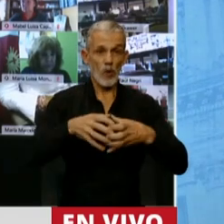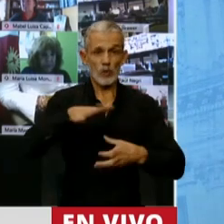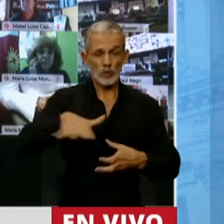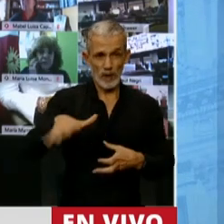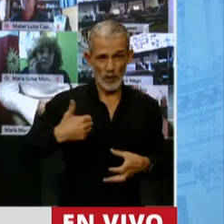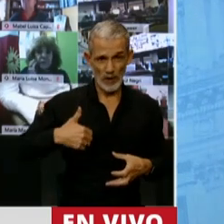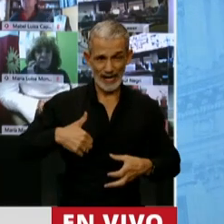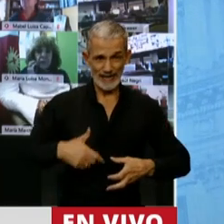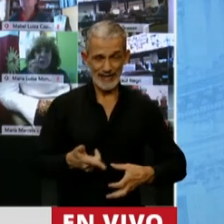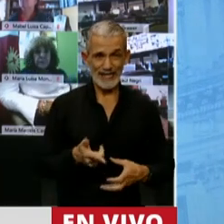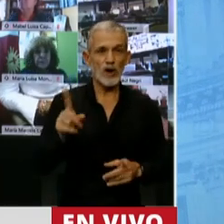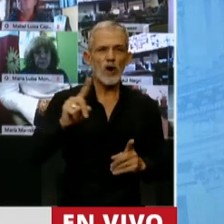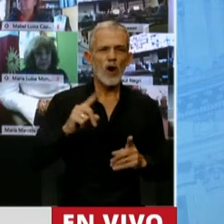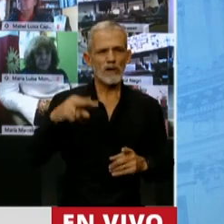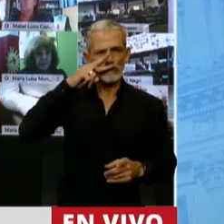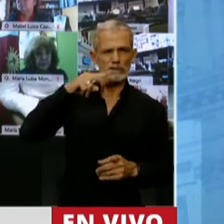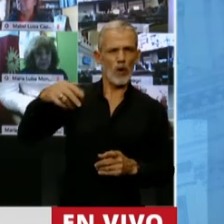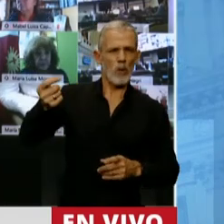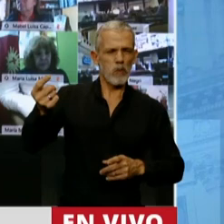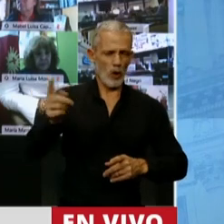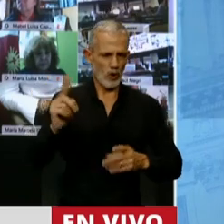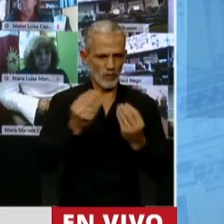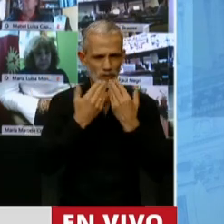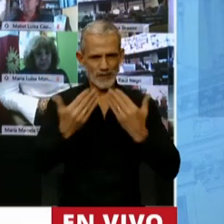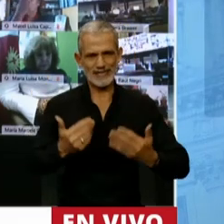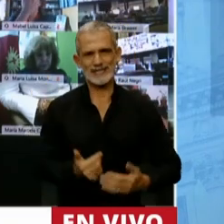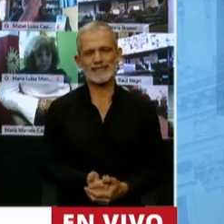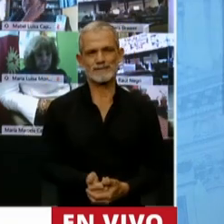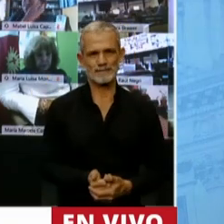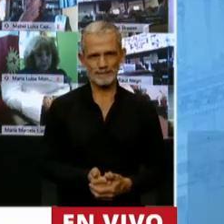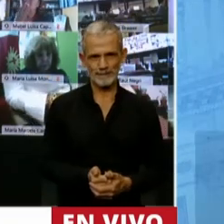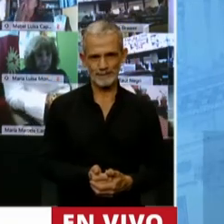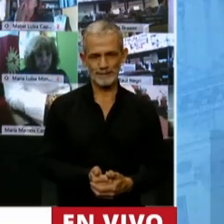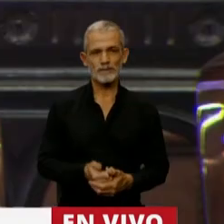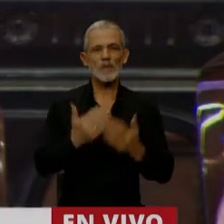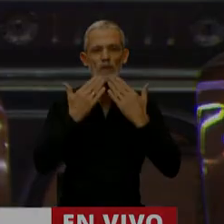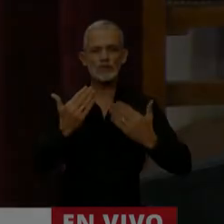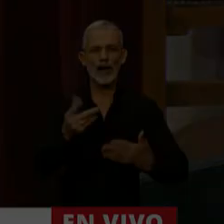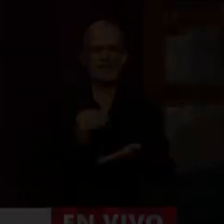argentino y no de los privilegios de unos pocos. Gracias, Presidente. Gracias, Diputado.